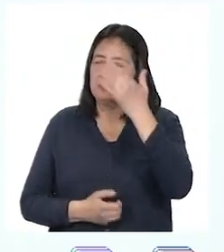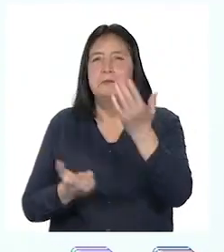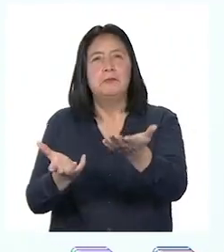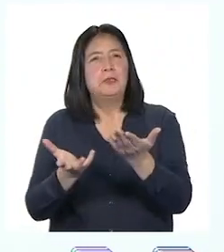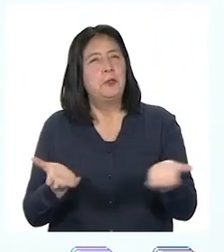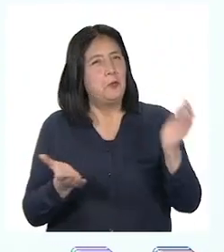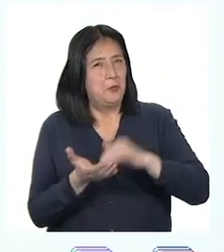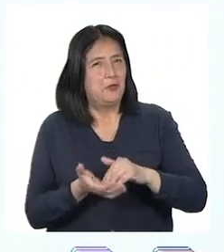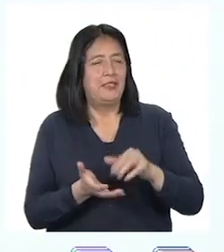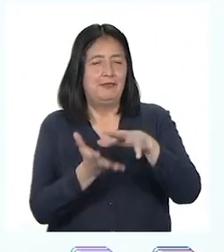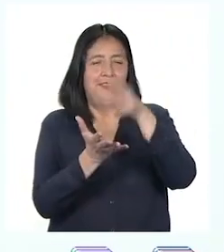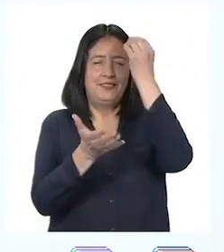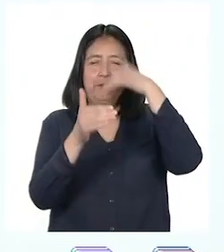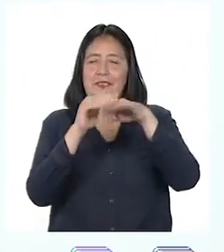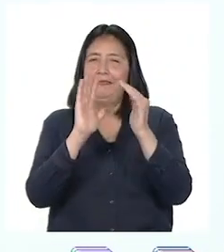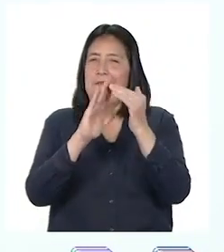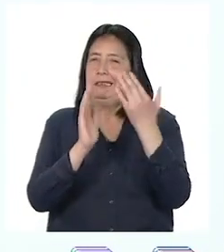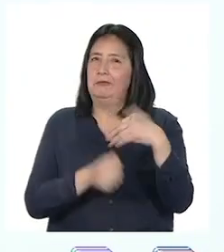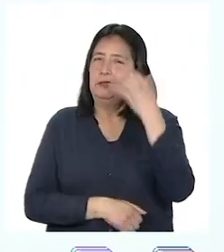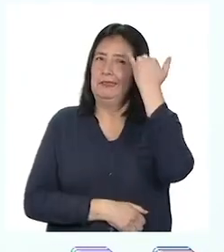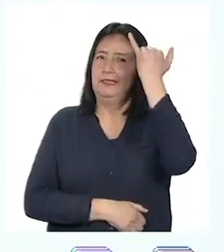¡Aprendo en casa!